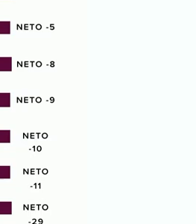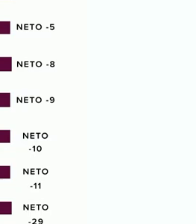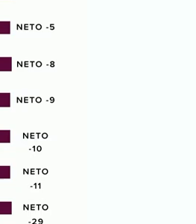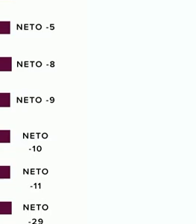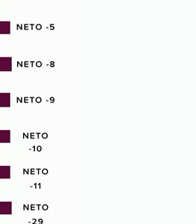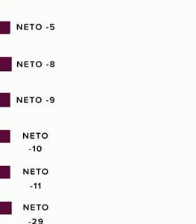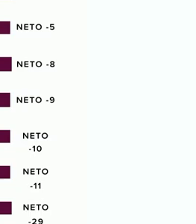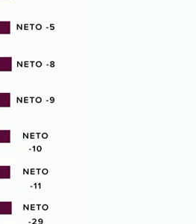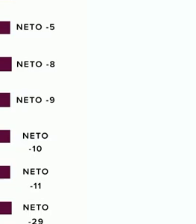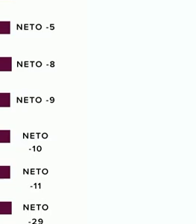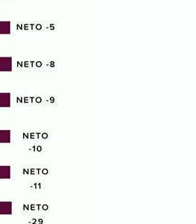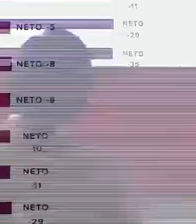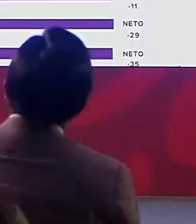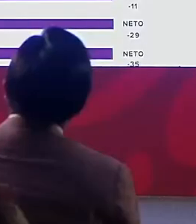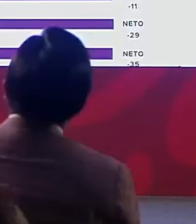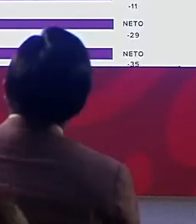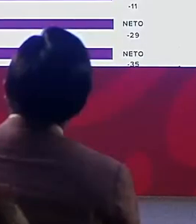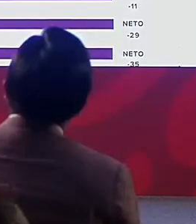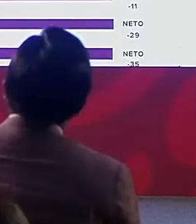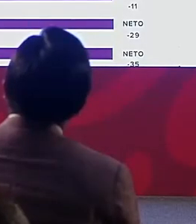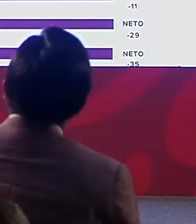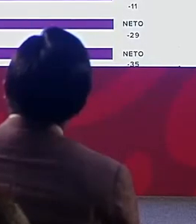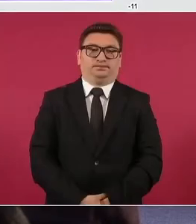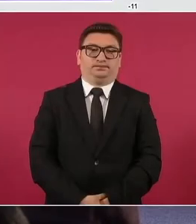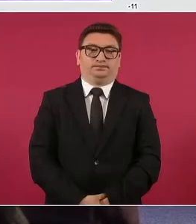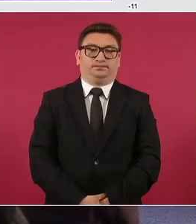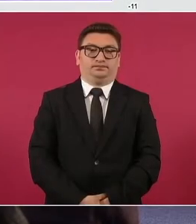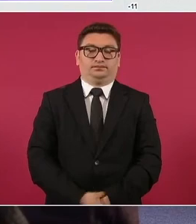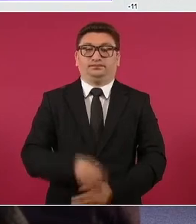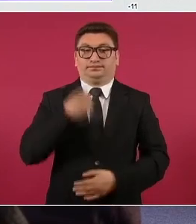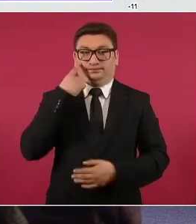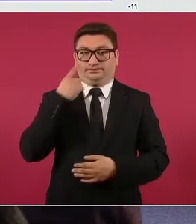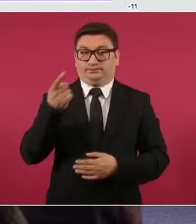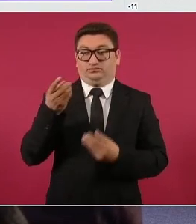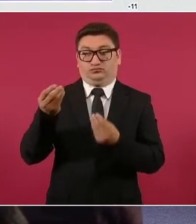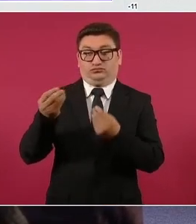o sea, no es poco.